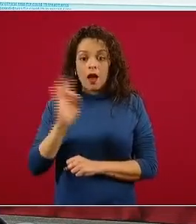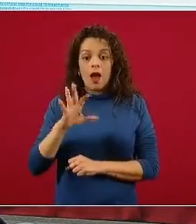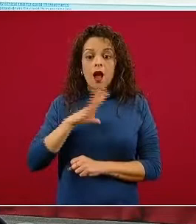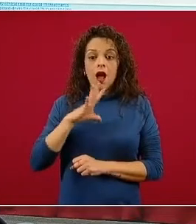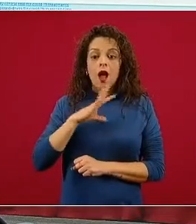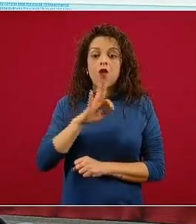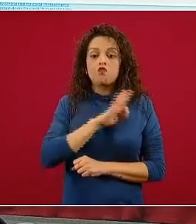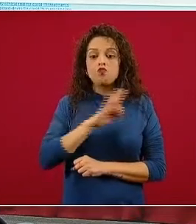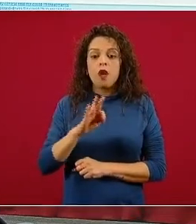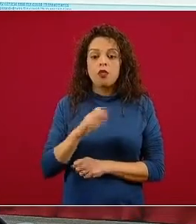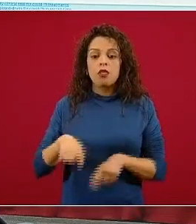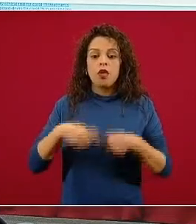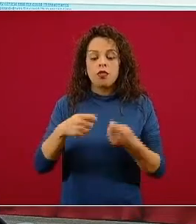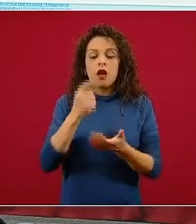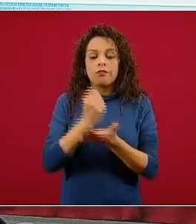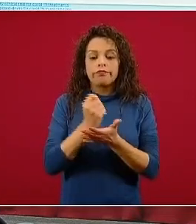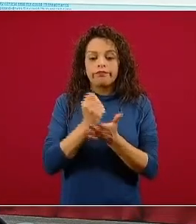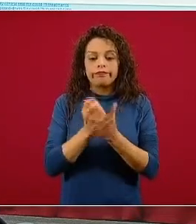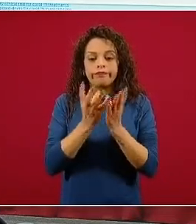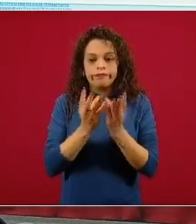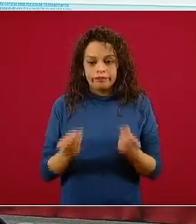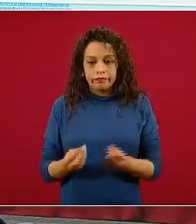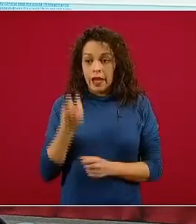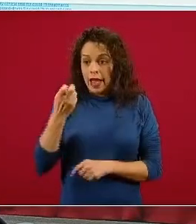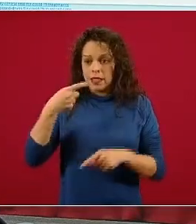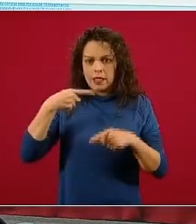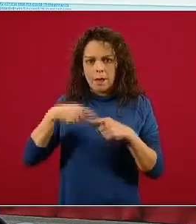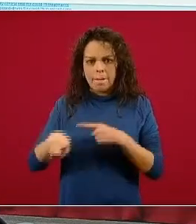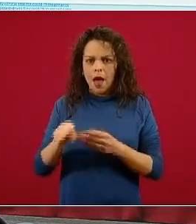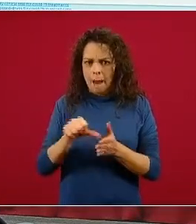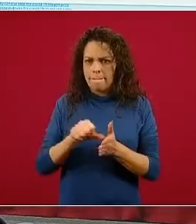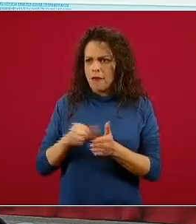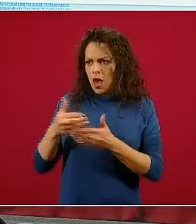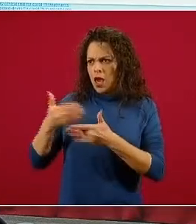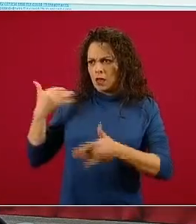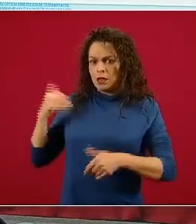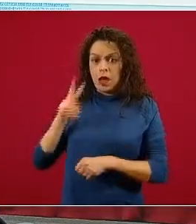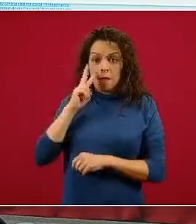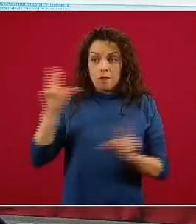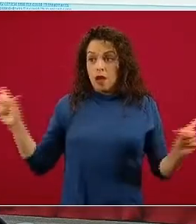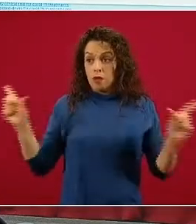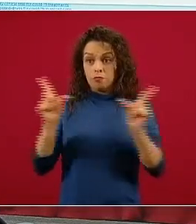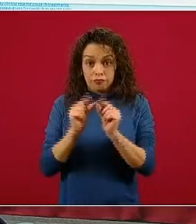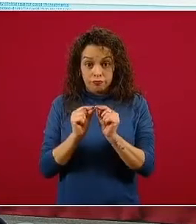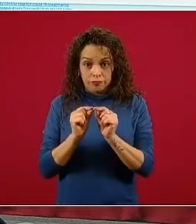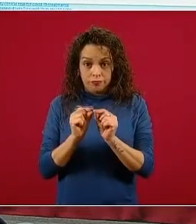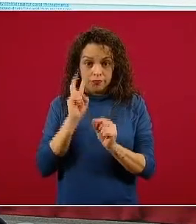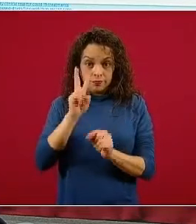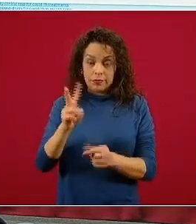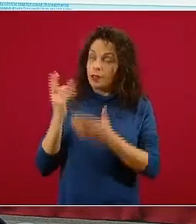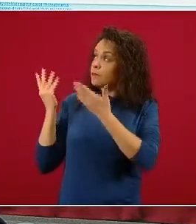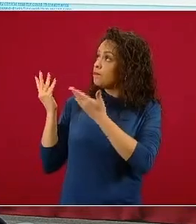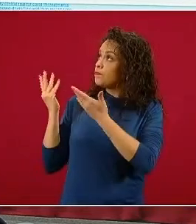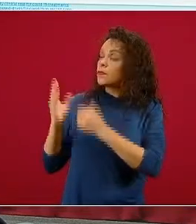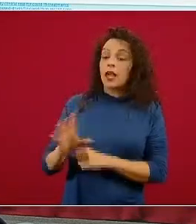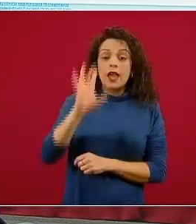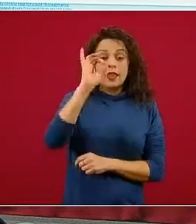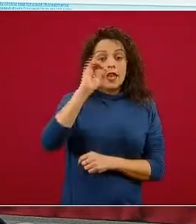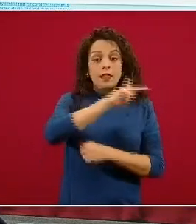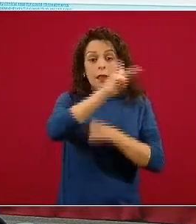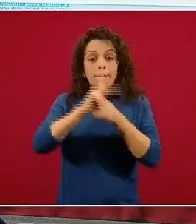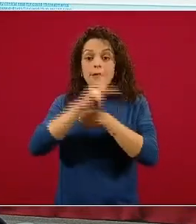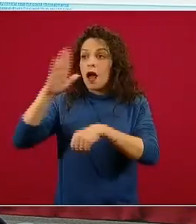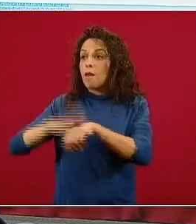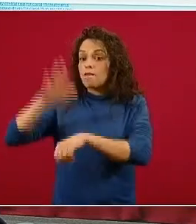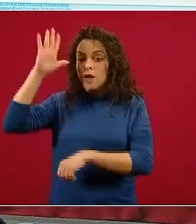inició hace varios meses, aquí ponemos un resumen. Más de 30 países, 500 hospitales y se